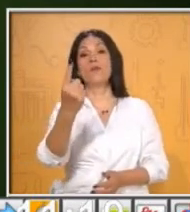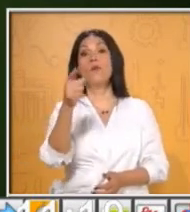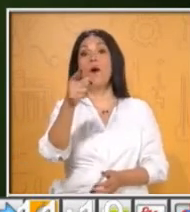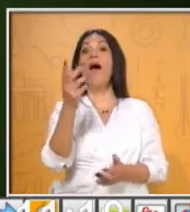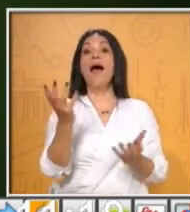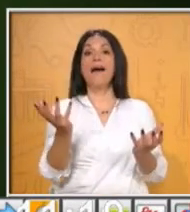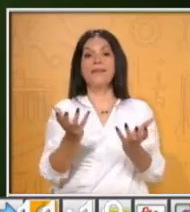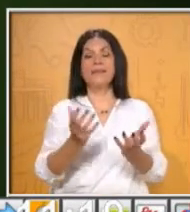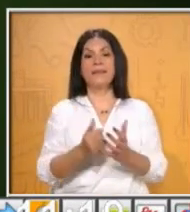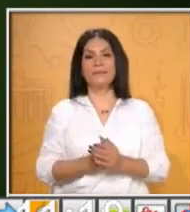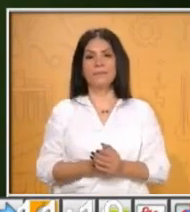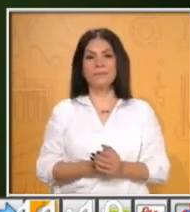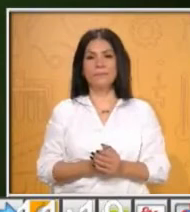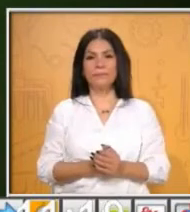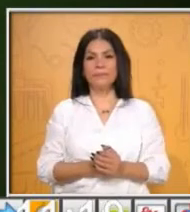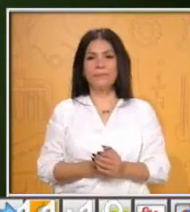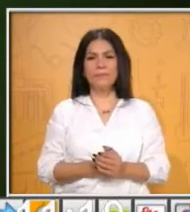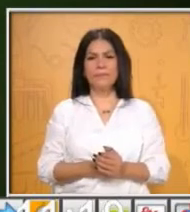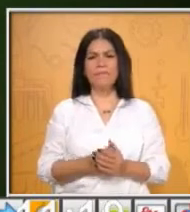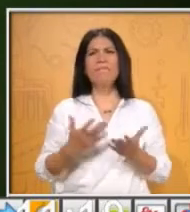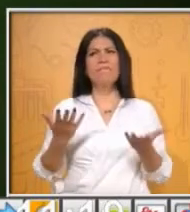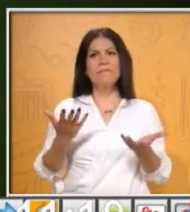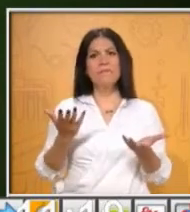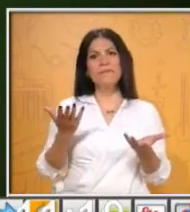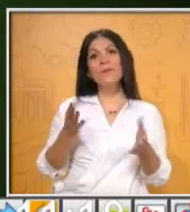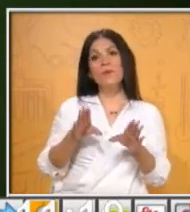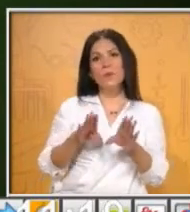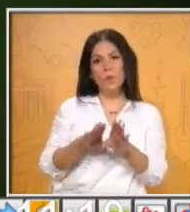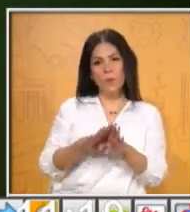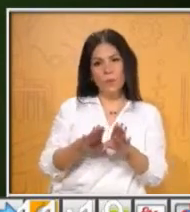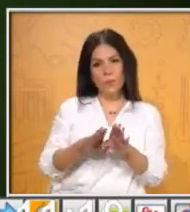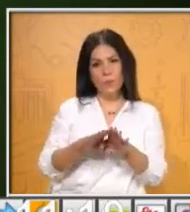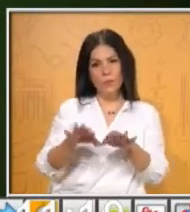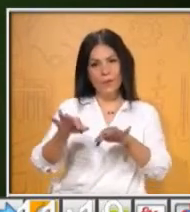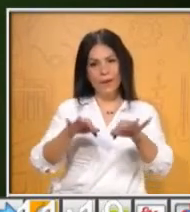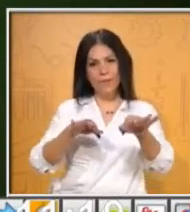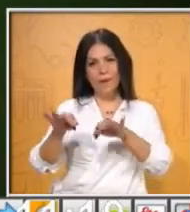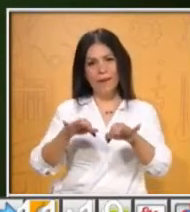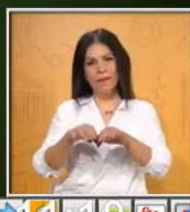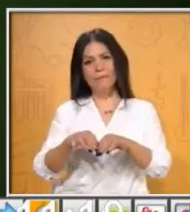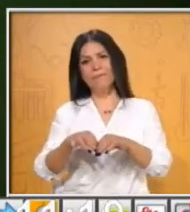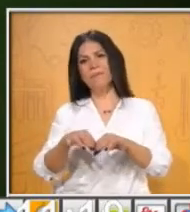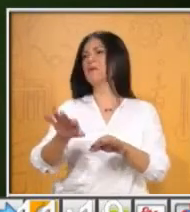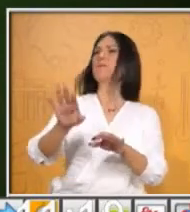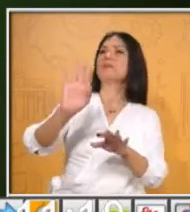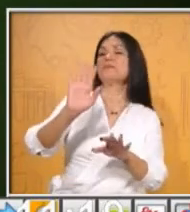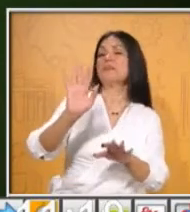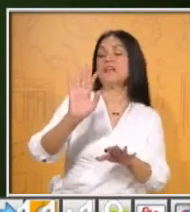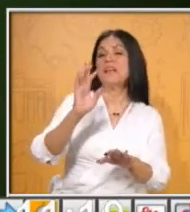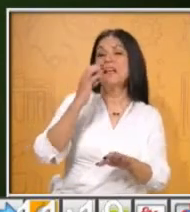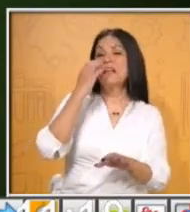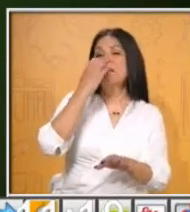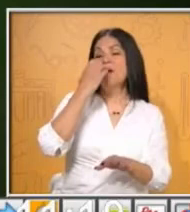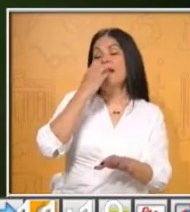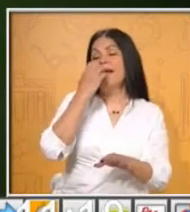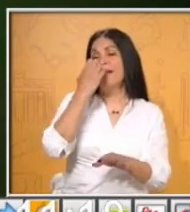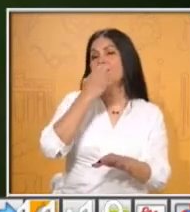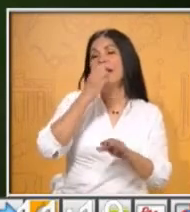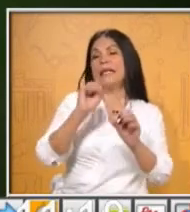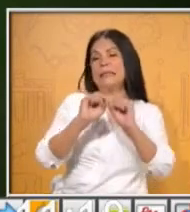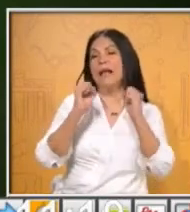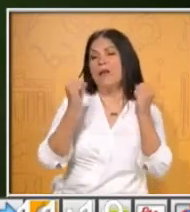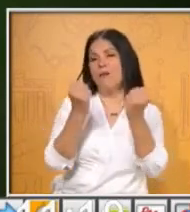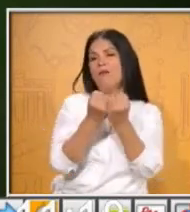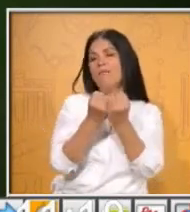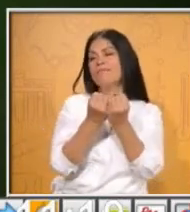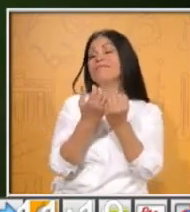¿Cuáles son las instrucciones? Esto viene diseñado para trabajarlo en el salón de clase, pero entre ustedes y nosotros vamos a hacer un equipo.